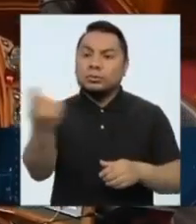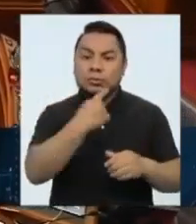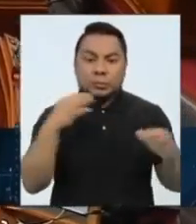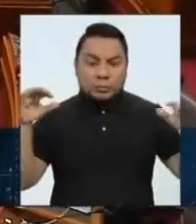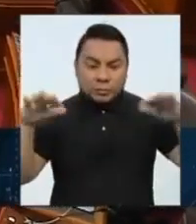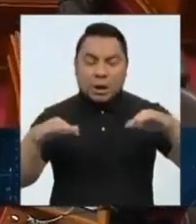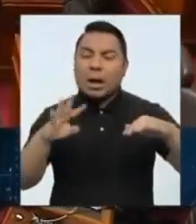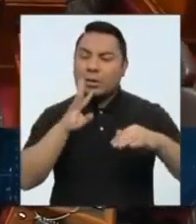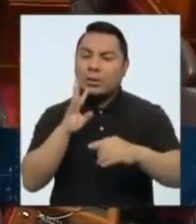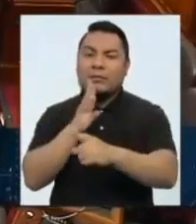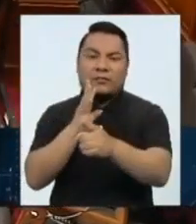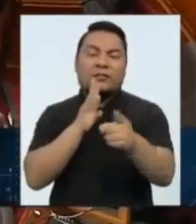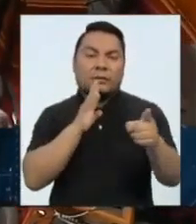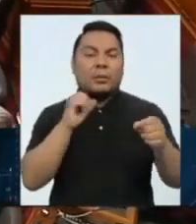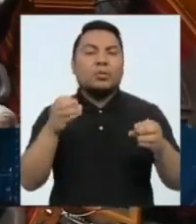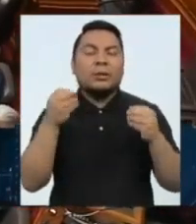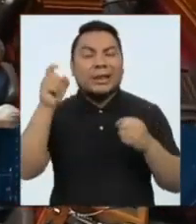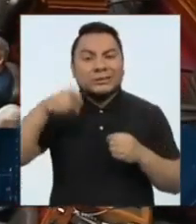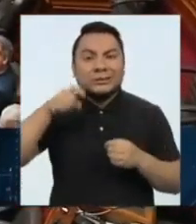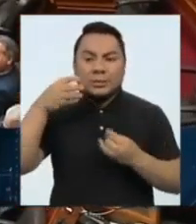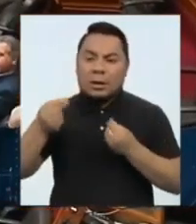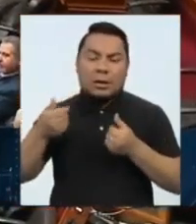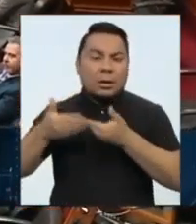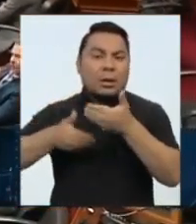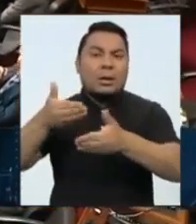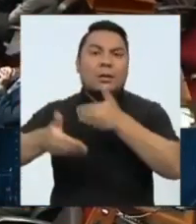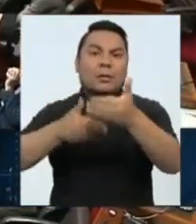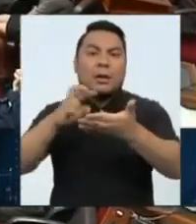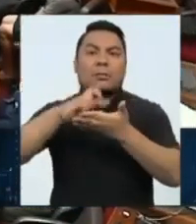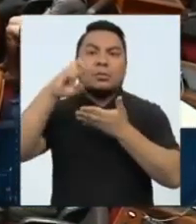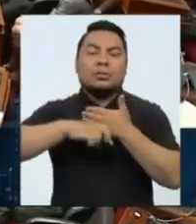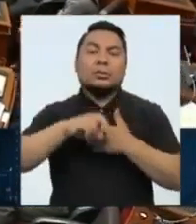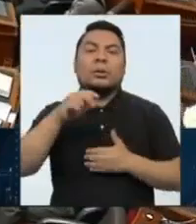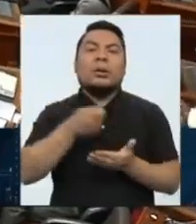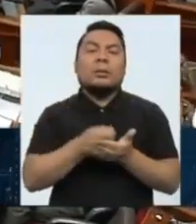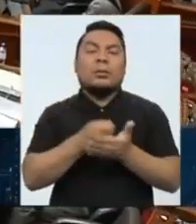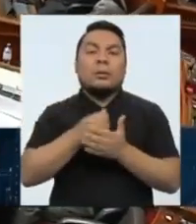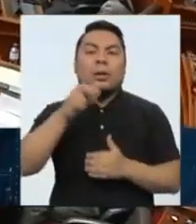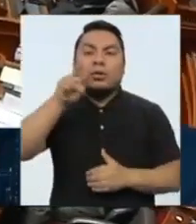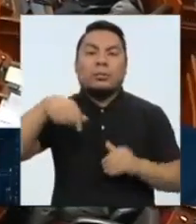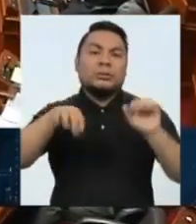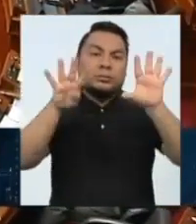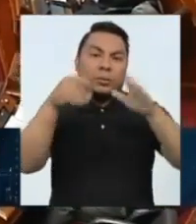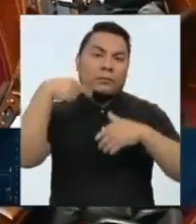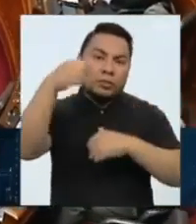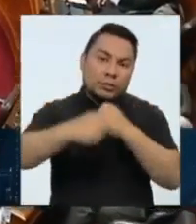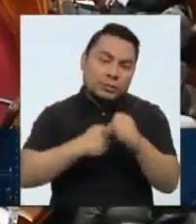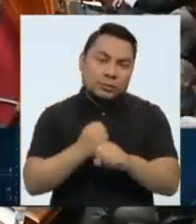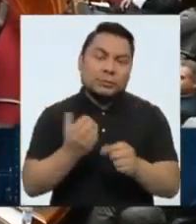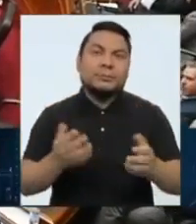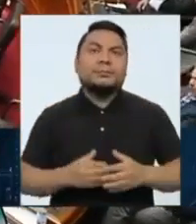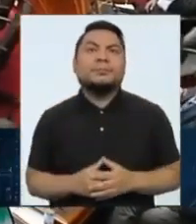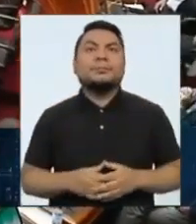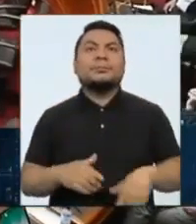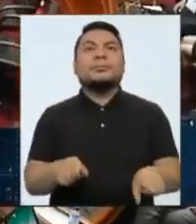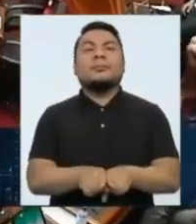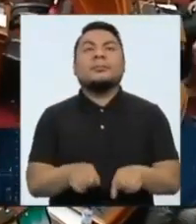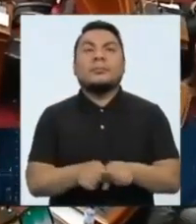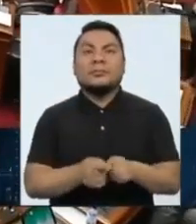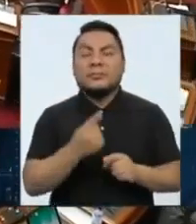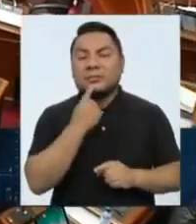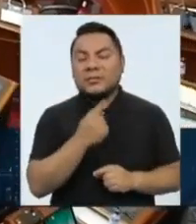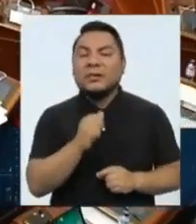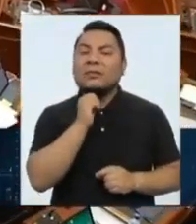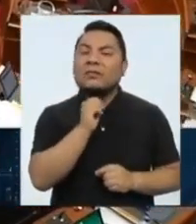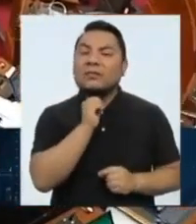de este proyecto de presupuesto para el año 2019. Se tiene entendido que